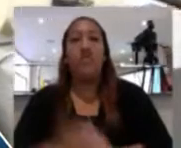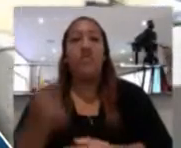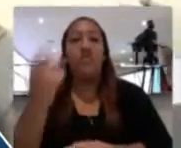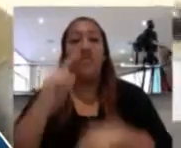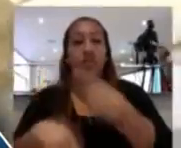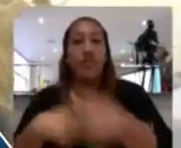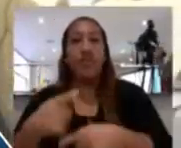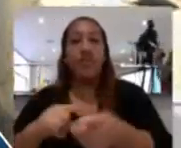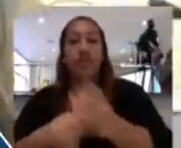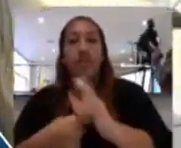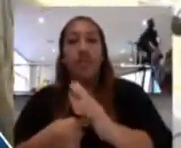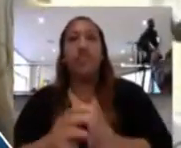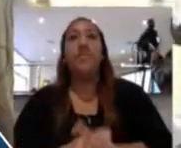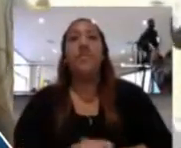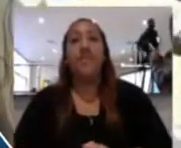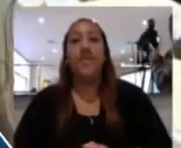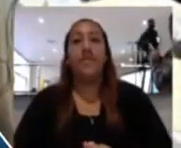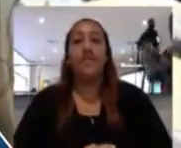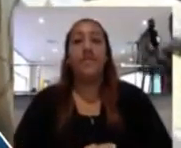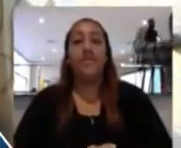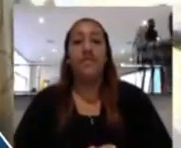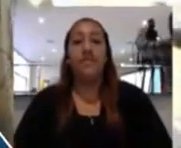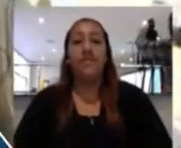Vamos al siguiente punto de la agenda.